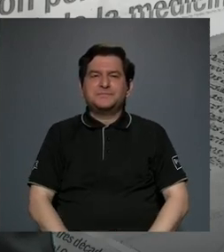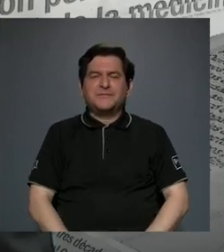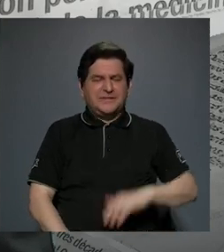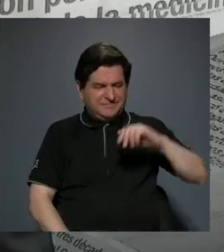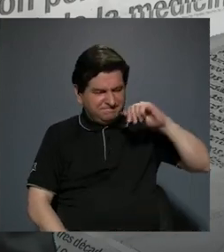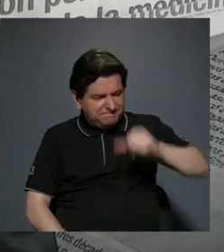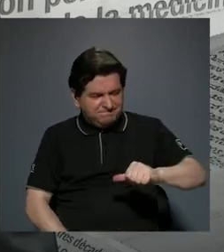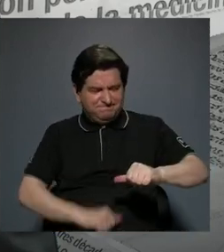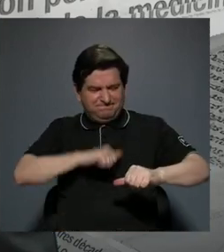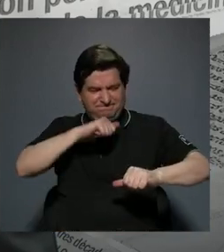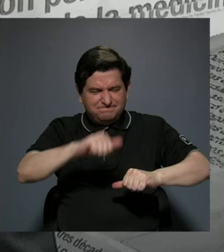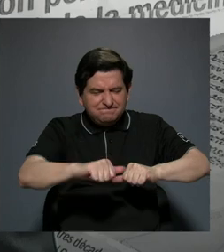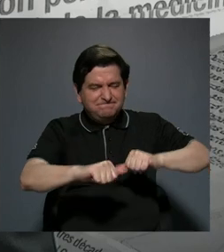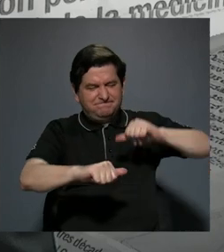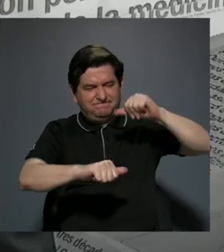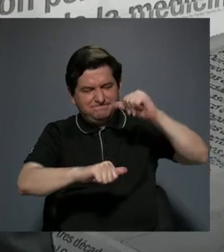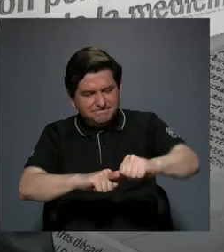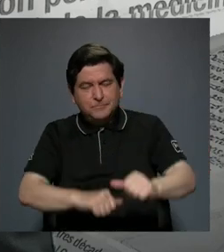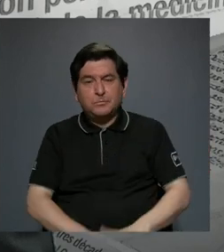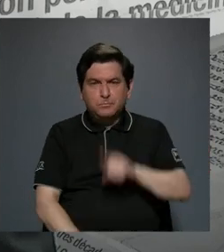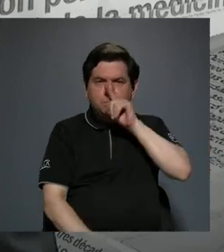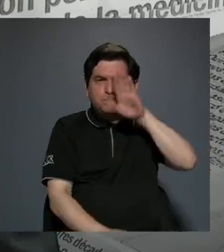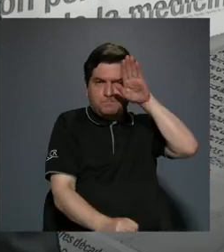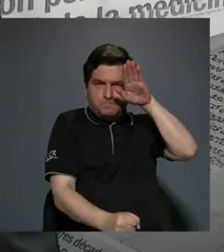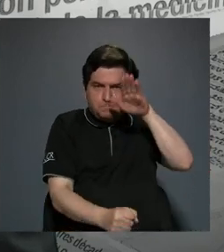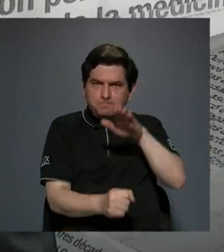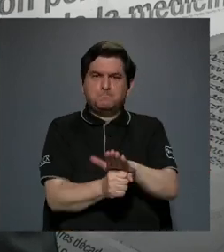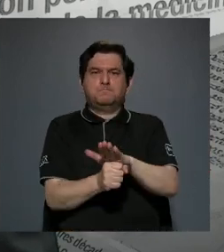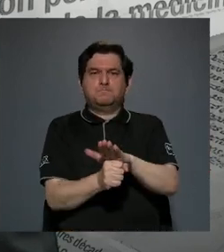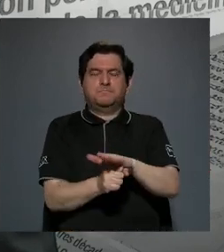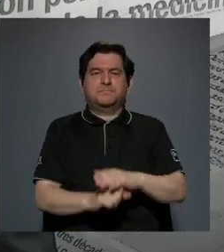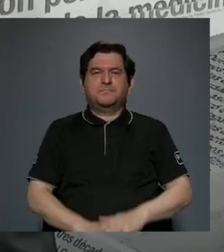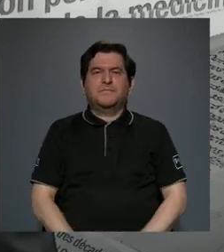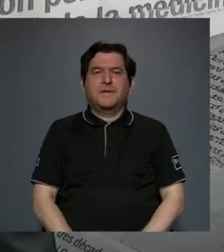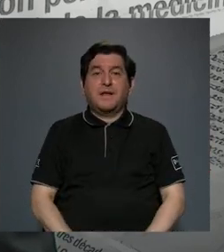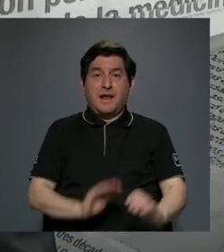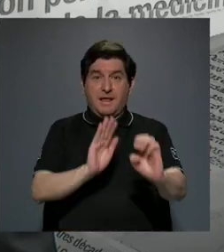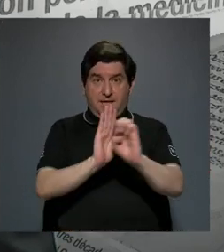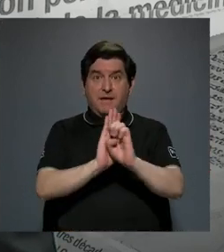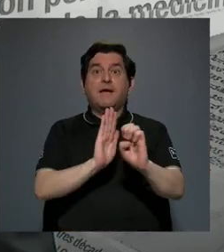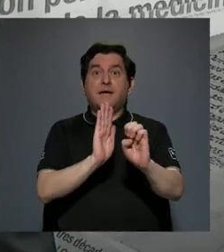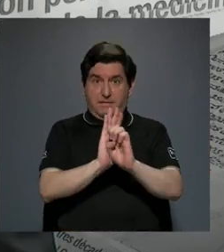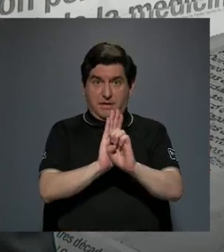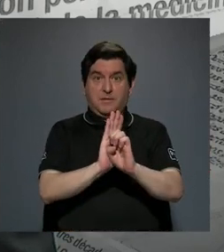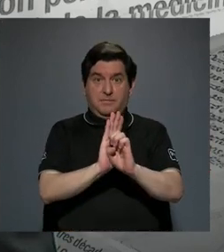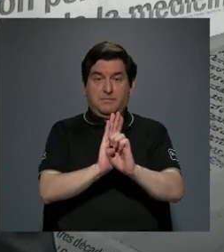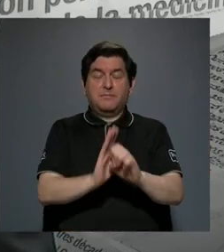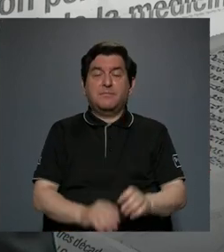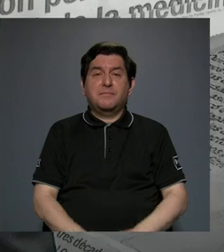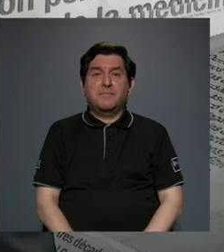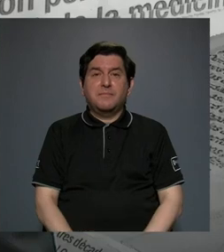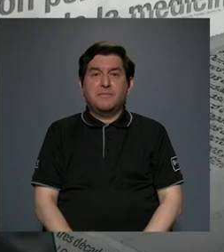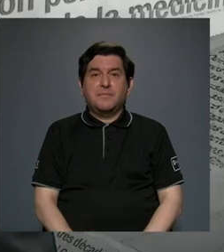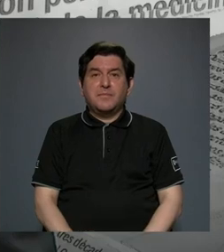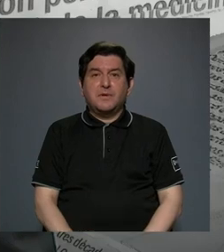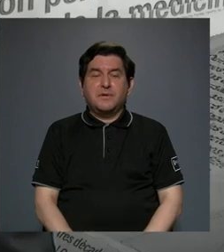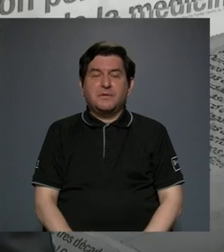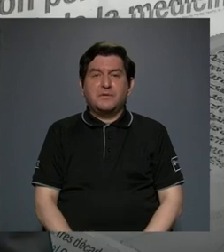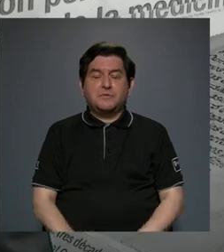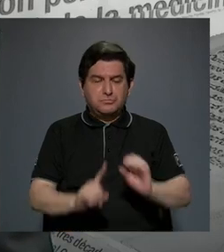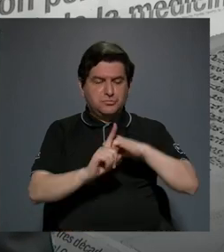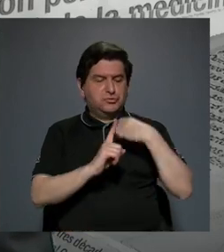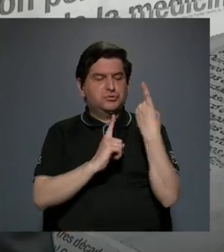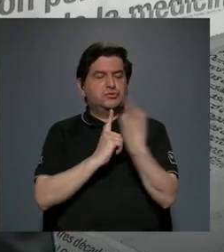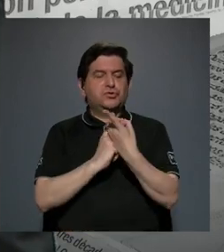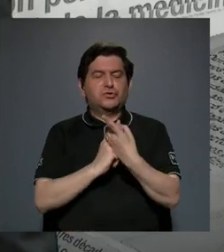tenacidad, de compromiso, un ejemplo de lo que puede hacer la